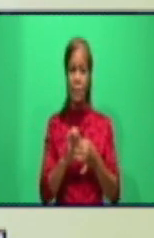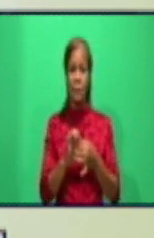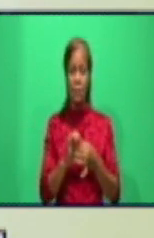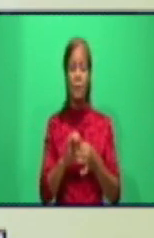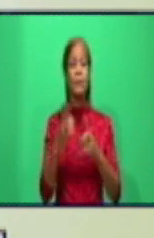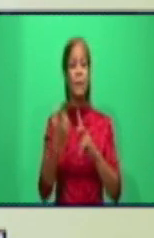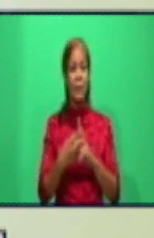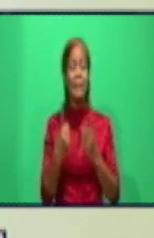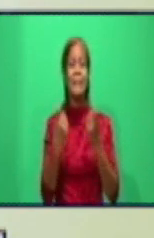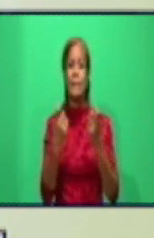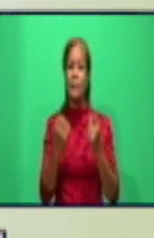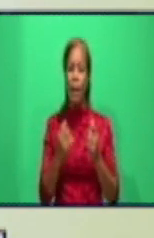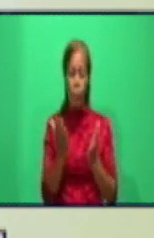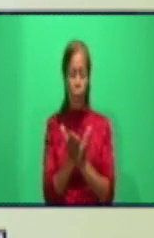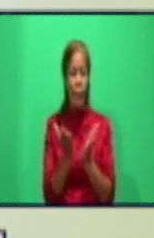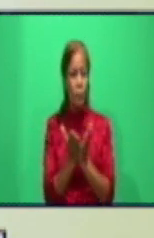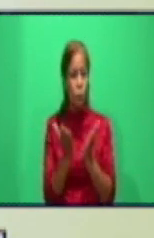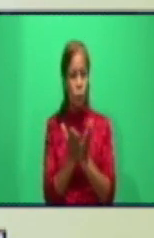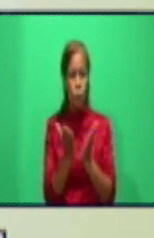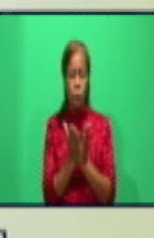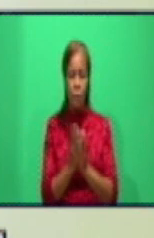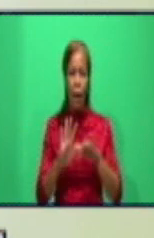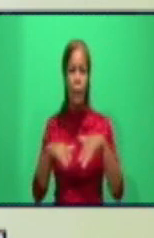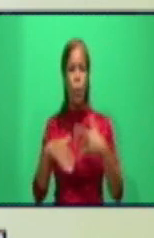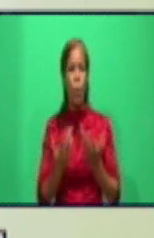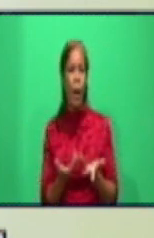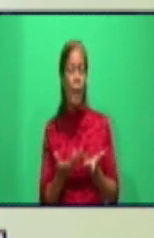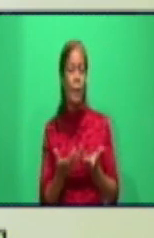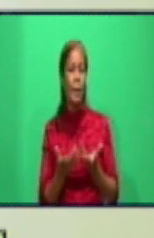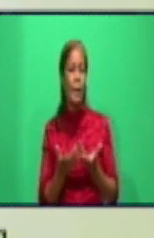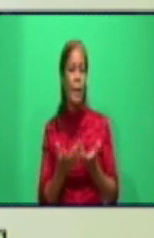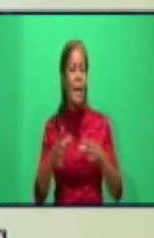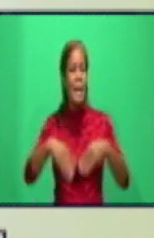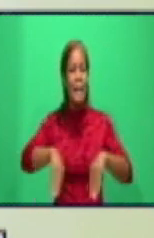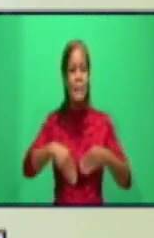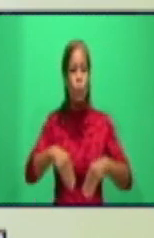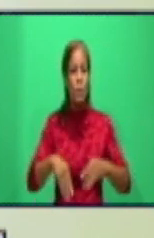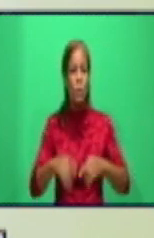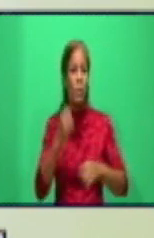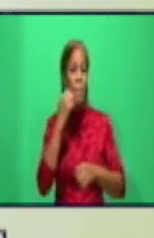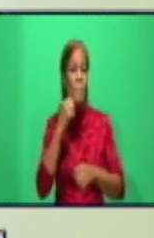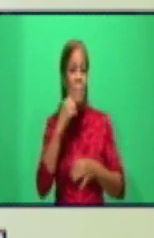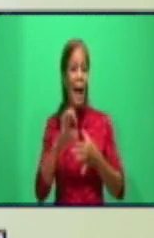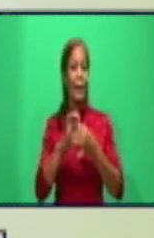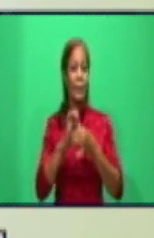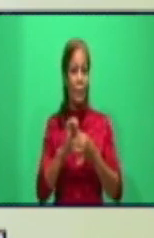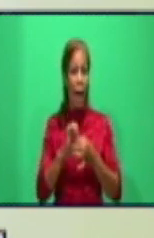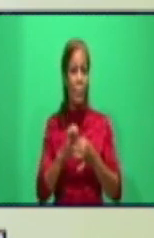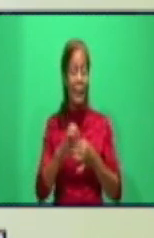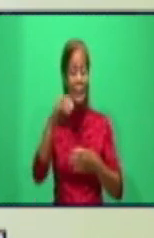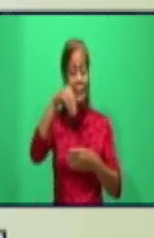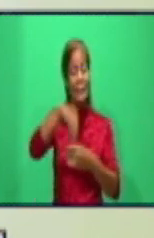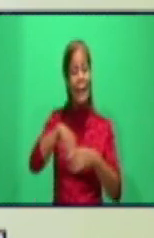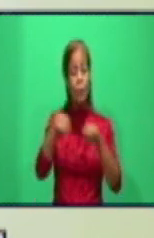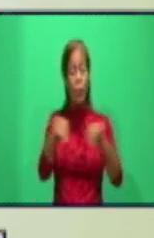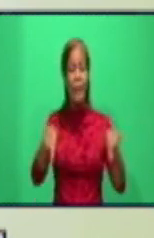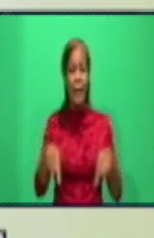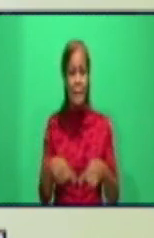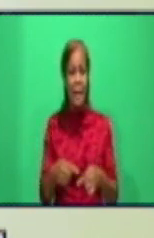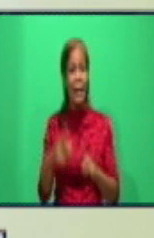necesitamos estudiar cuáles son los fenómenos más importantes que se acontecen dentro de estas salas de terapia intensiva.